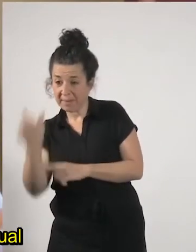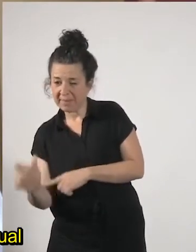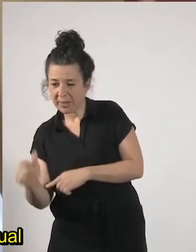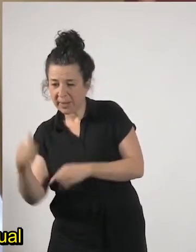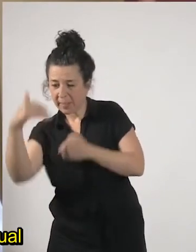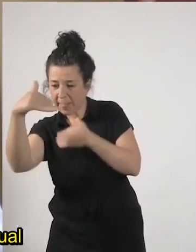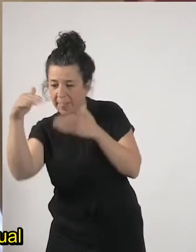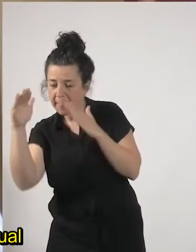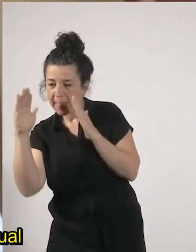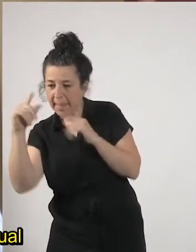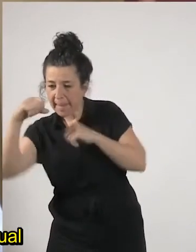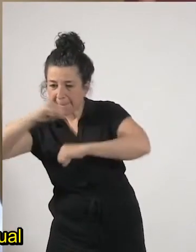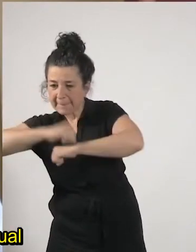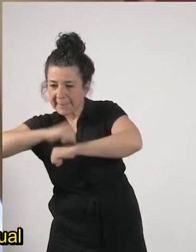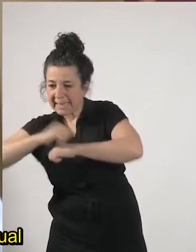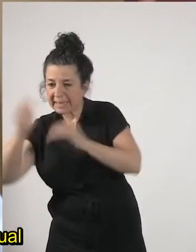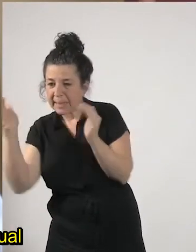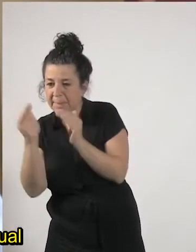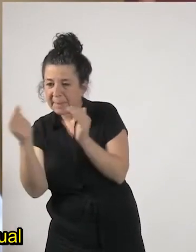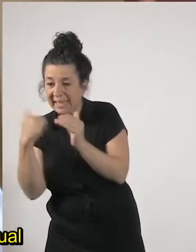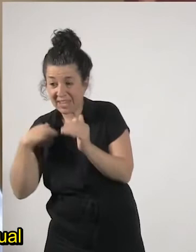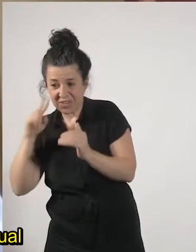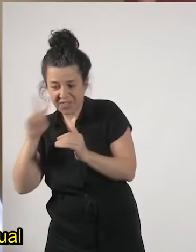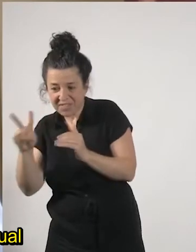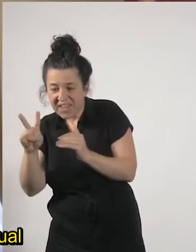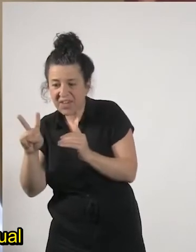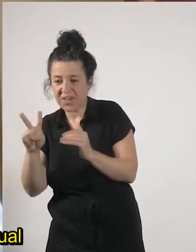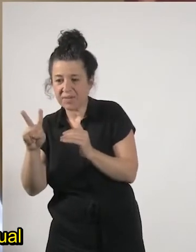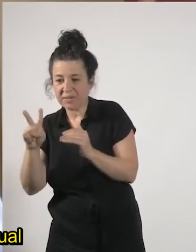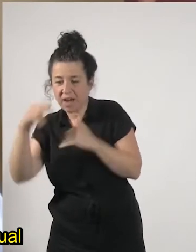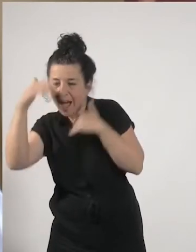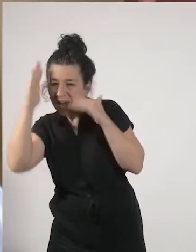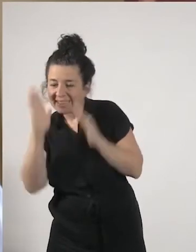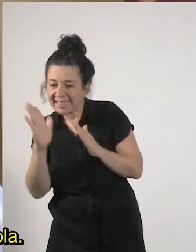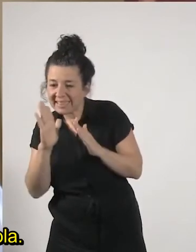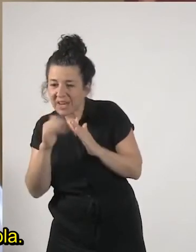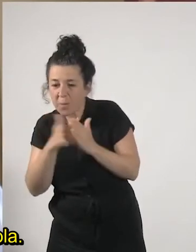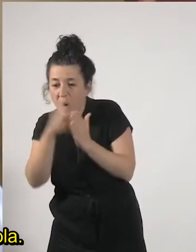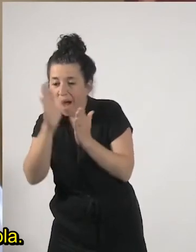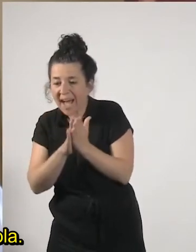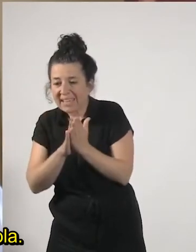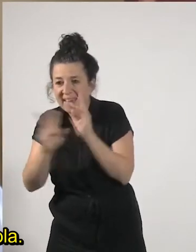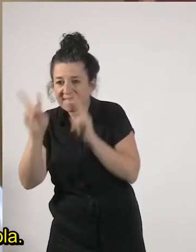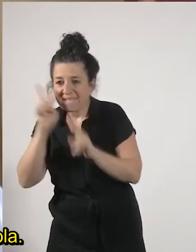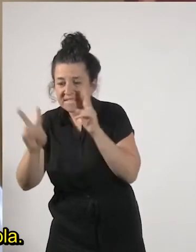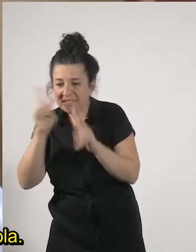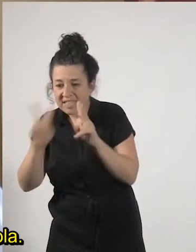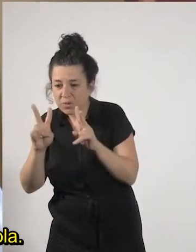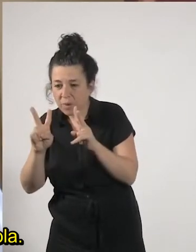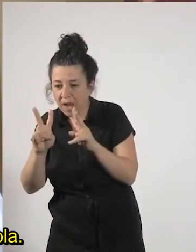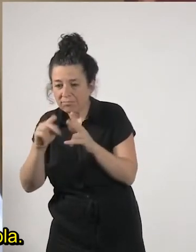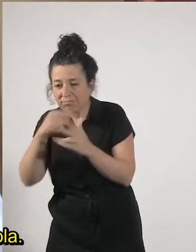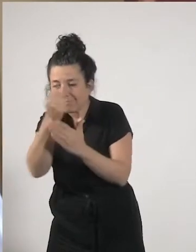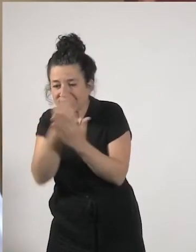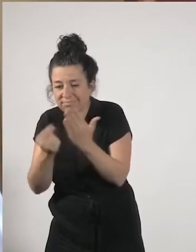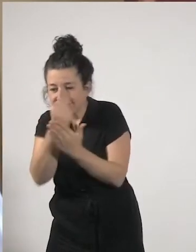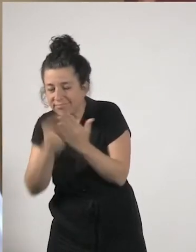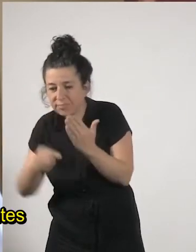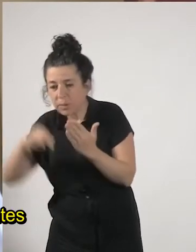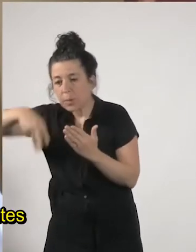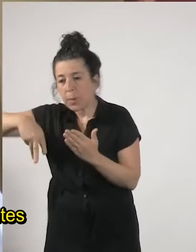el público no ha podido ver como iba evolucionando el acta visual que estaba elaborando Miriam Artola